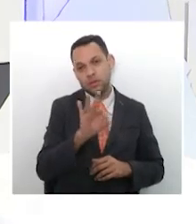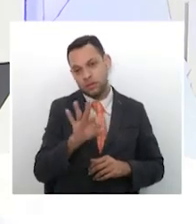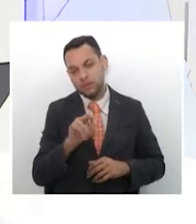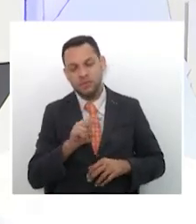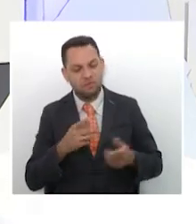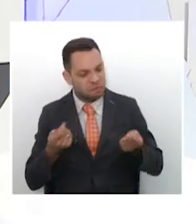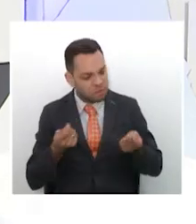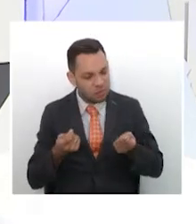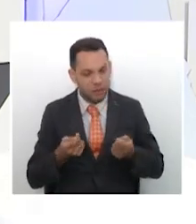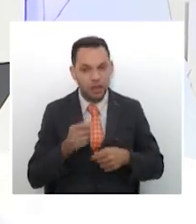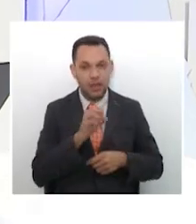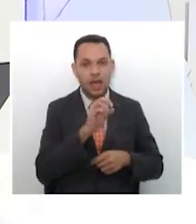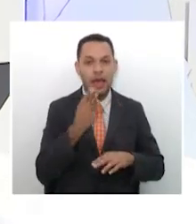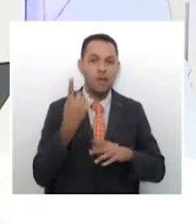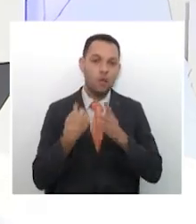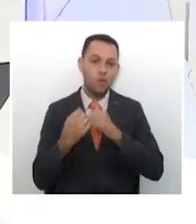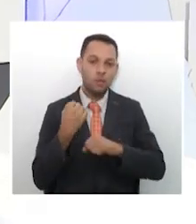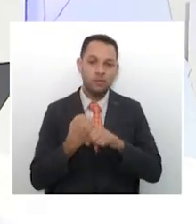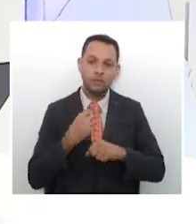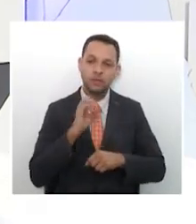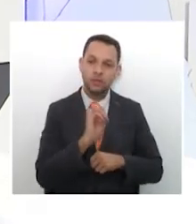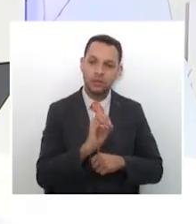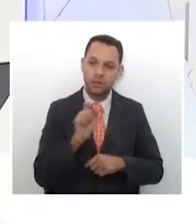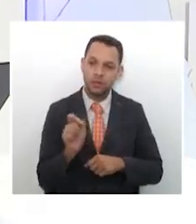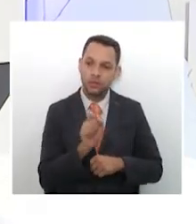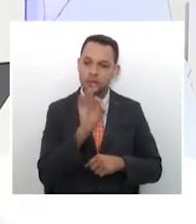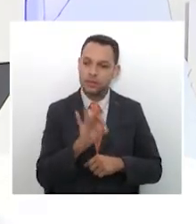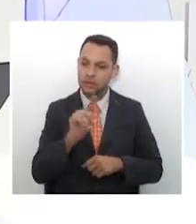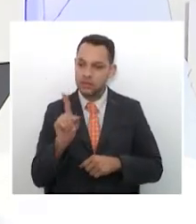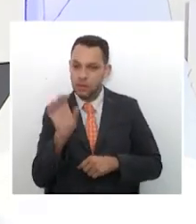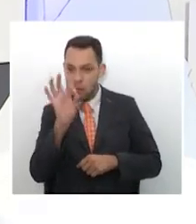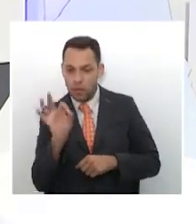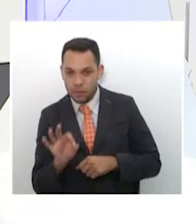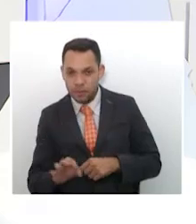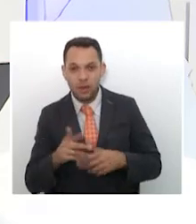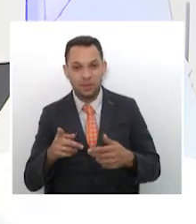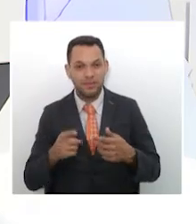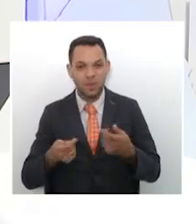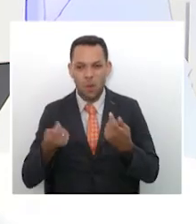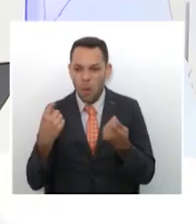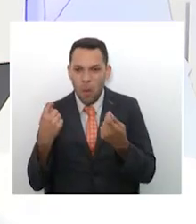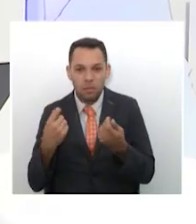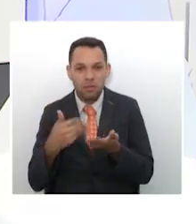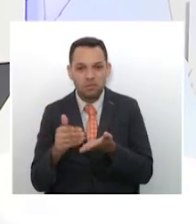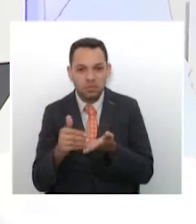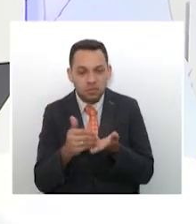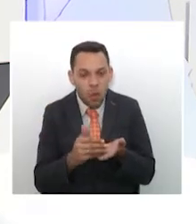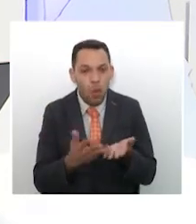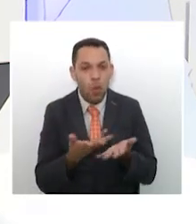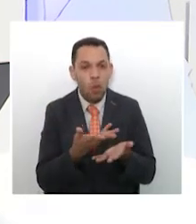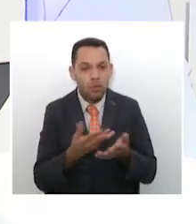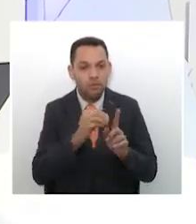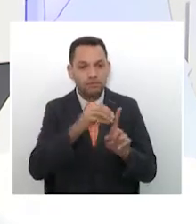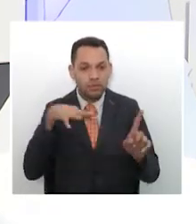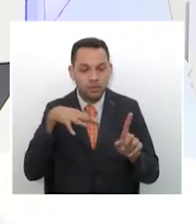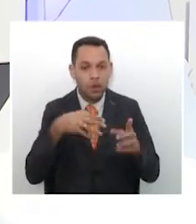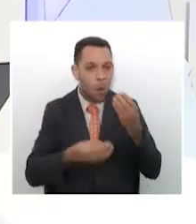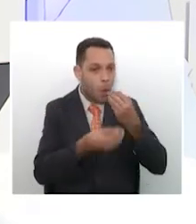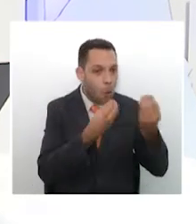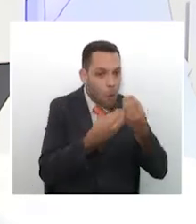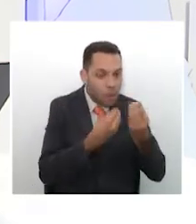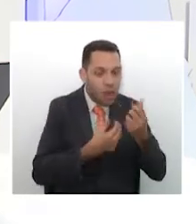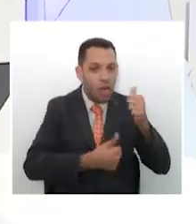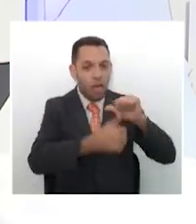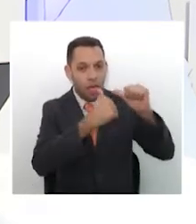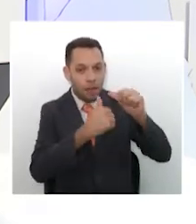año anterior, que fue el 0,31%. Hay que destacar que los sectores de gasto más impactados fueron los alimentos, las bebidas alcohólicas y